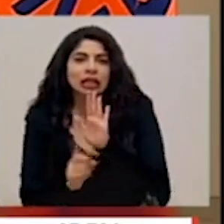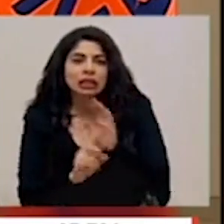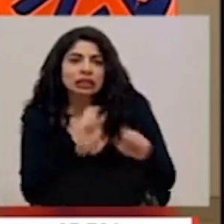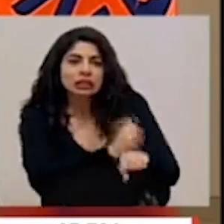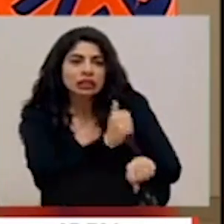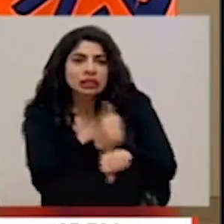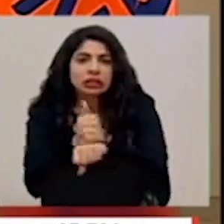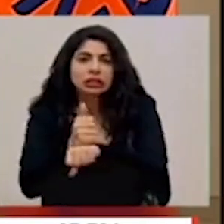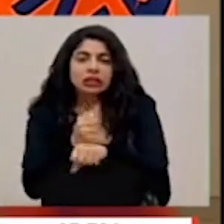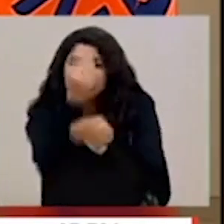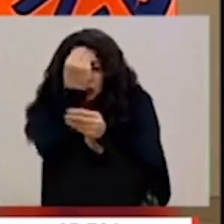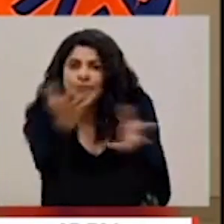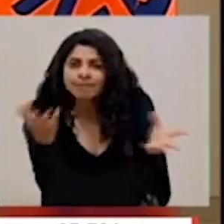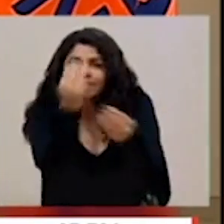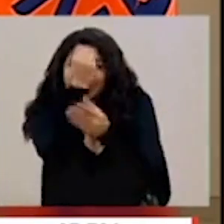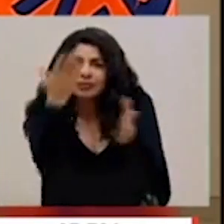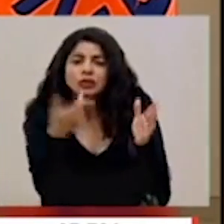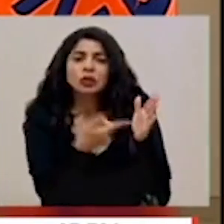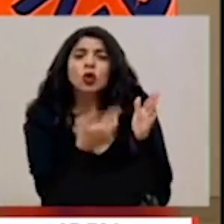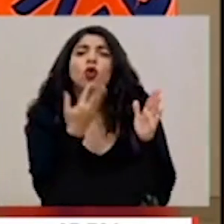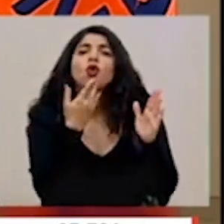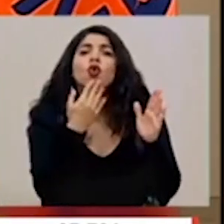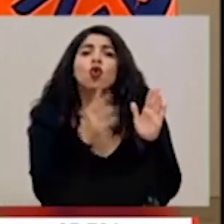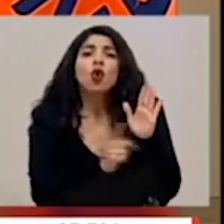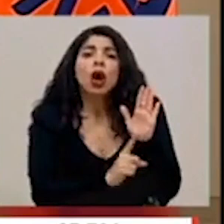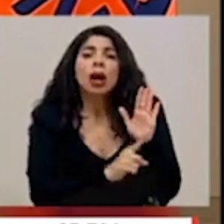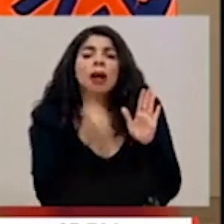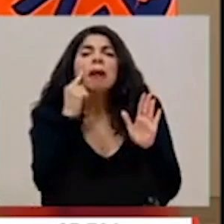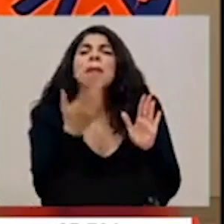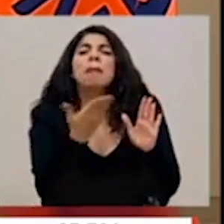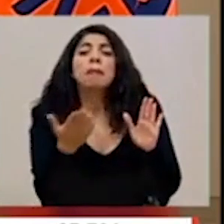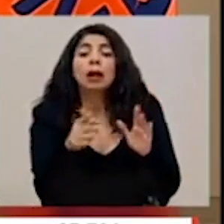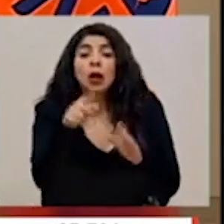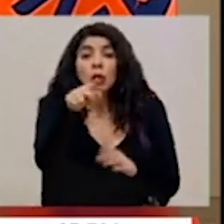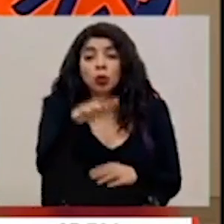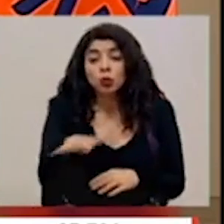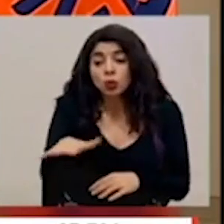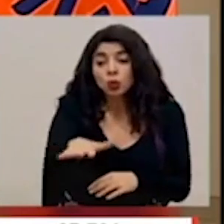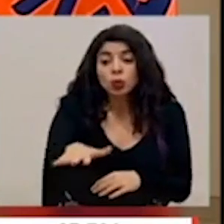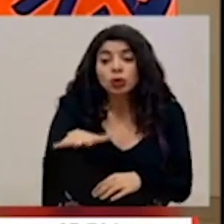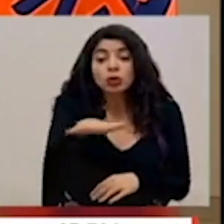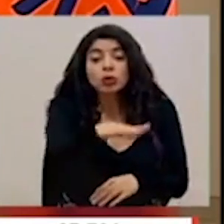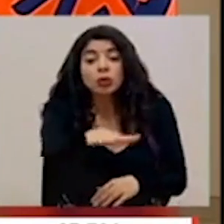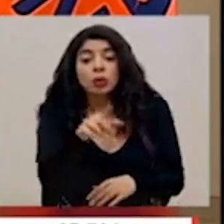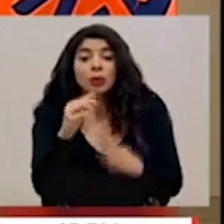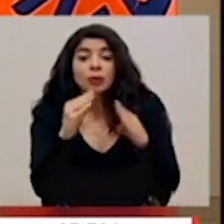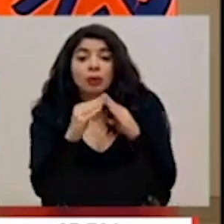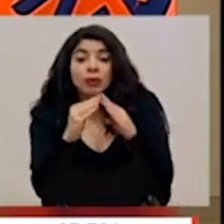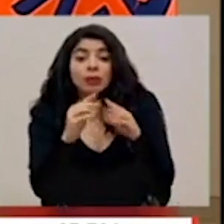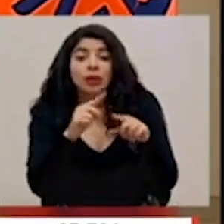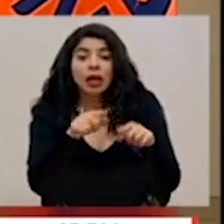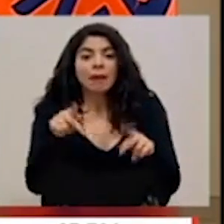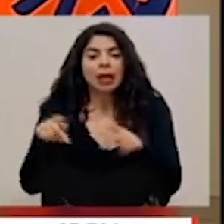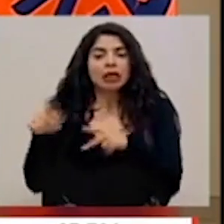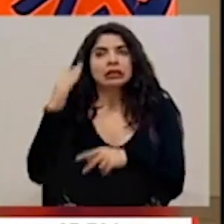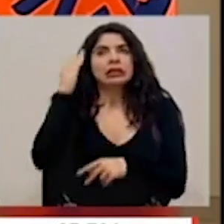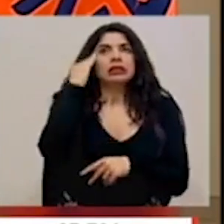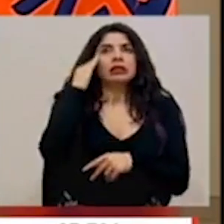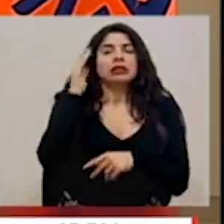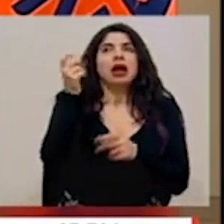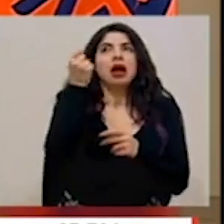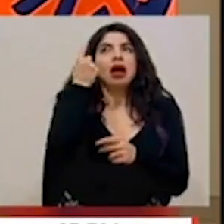comunican esas alertas para que en los diferentes territorios, en este modelo, estemos conscientes de eso.